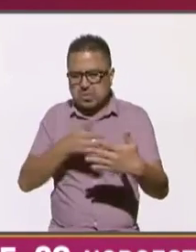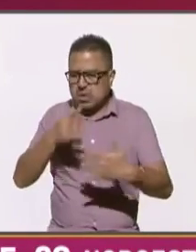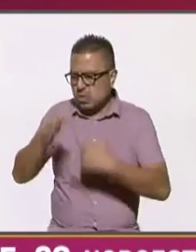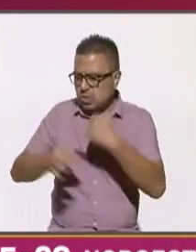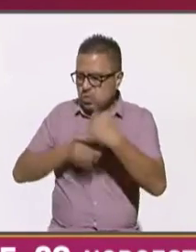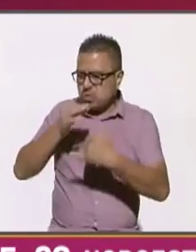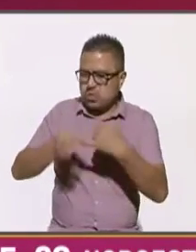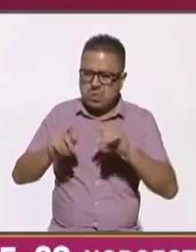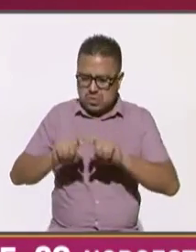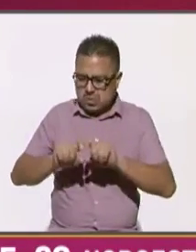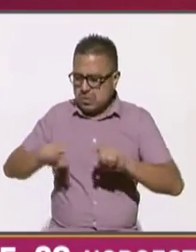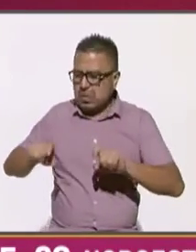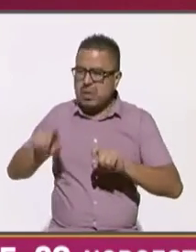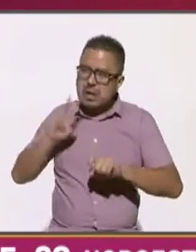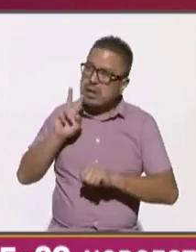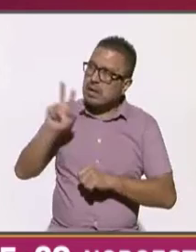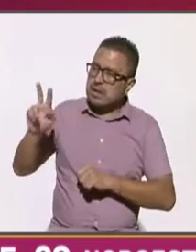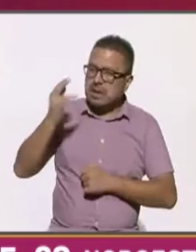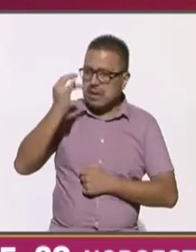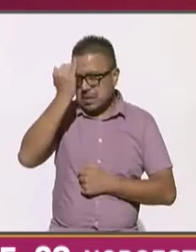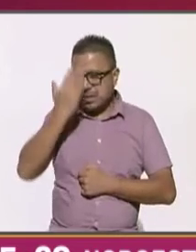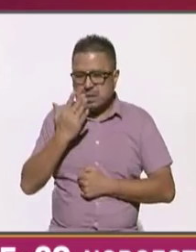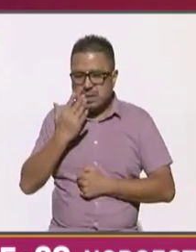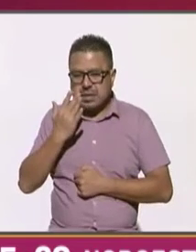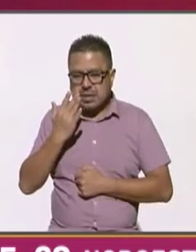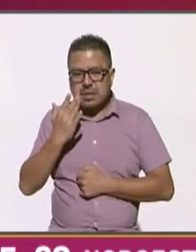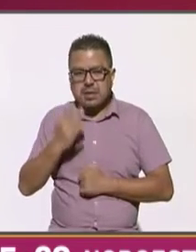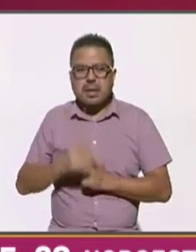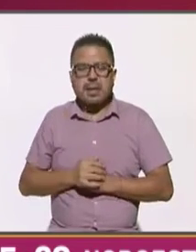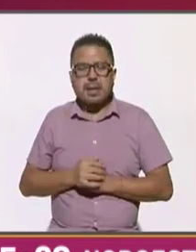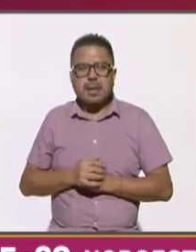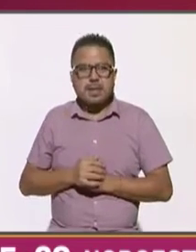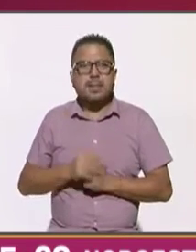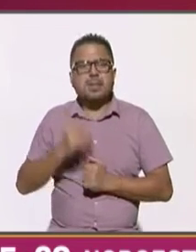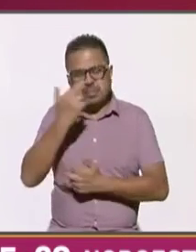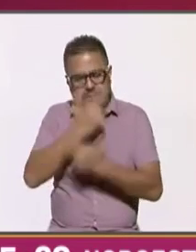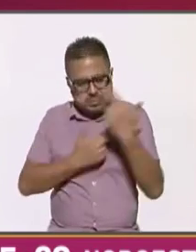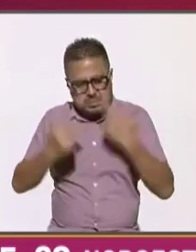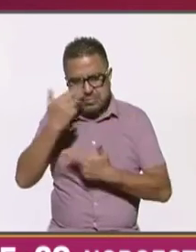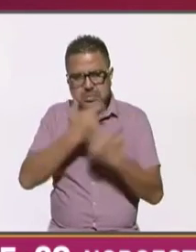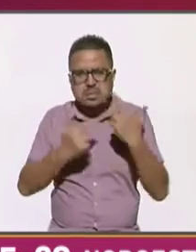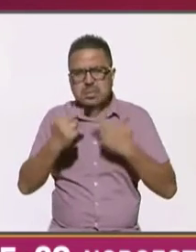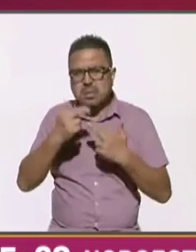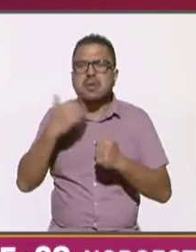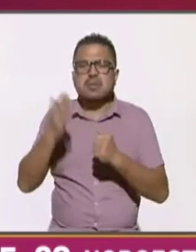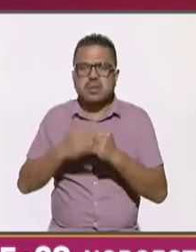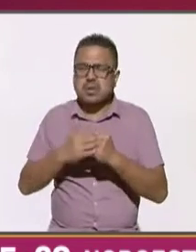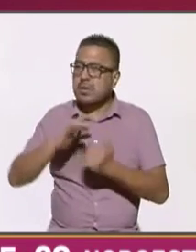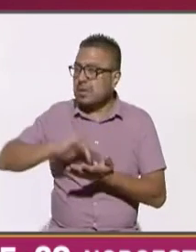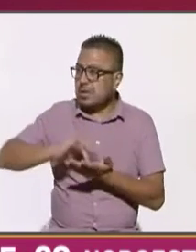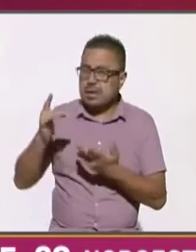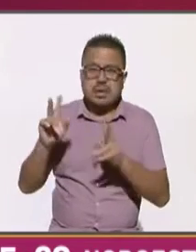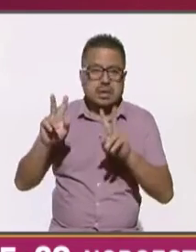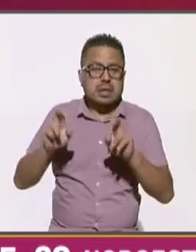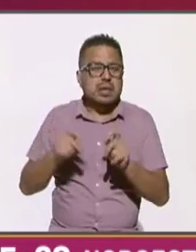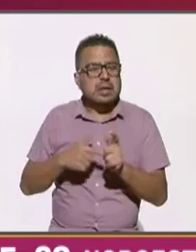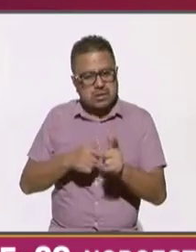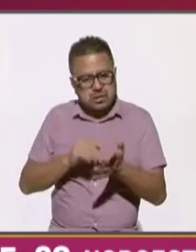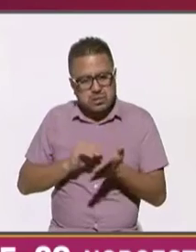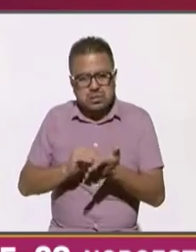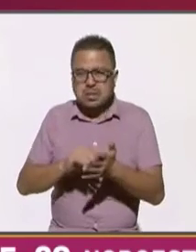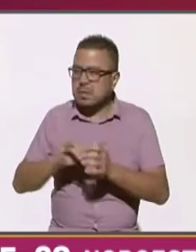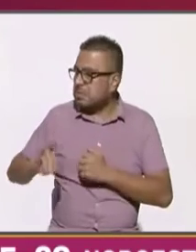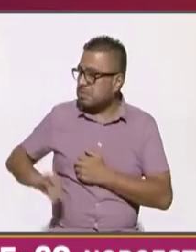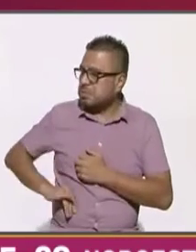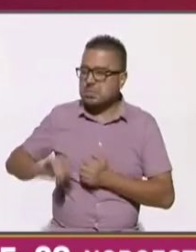que nos faltó por ahí paco la vimos en pantalla y este y lo vamos a revisar en parametría te agradecemos el tema sigue vigente siempre